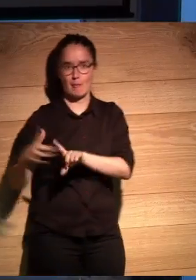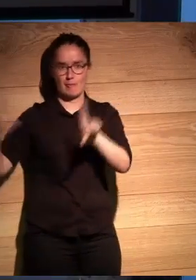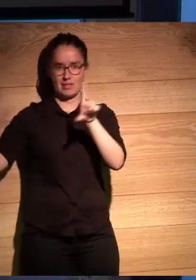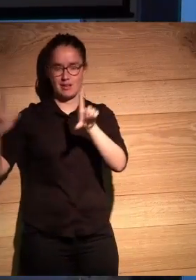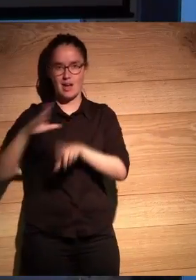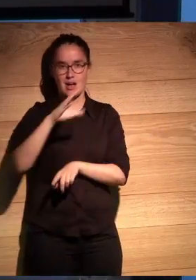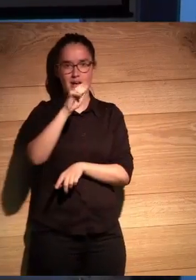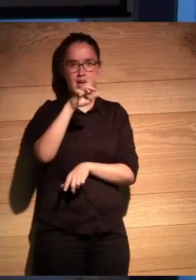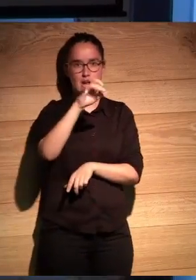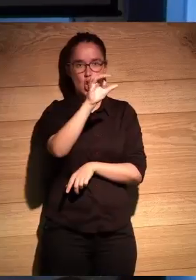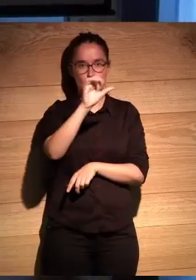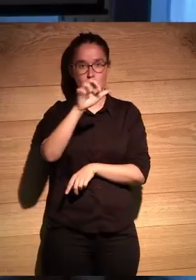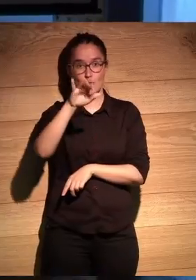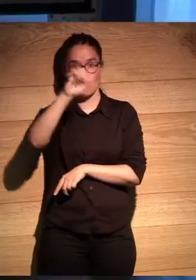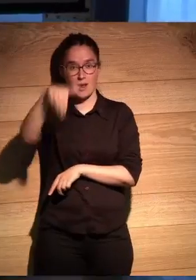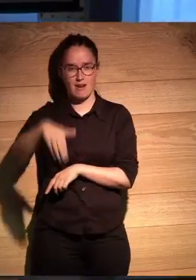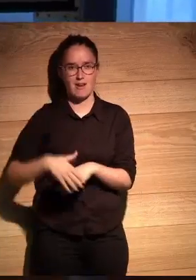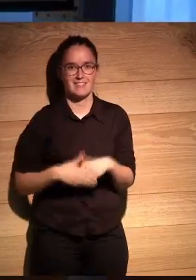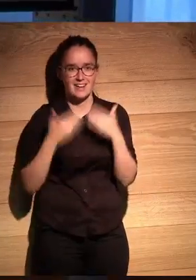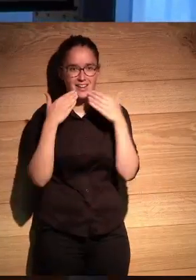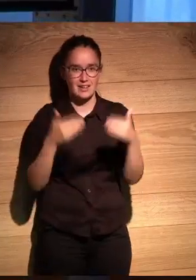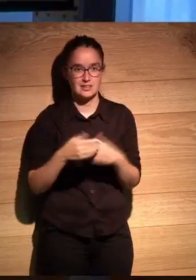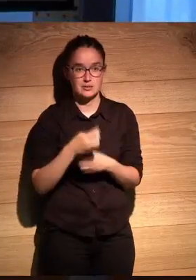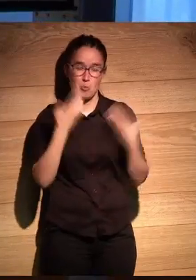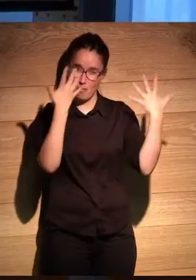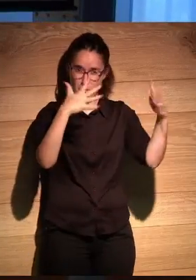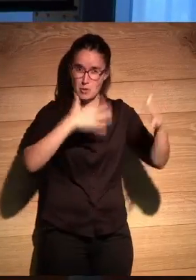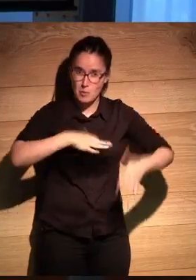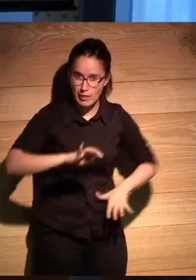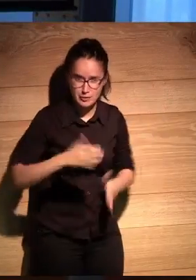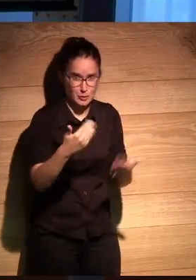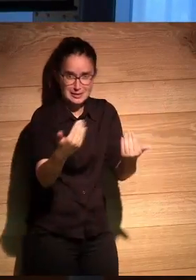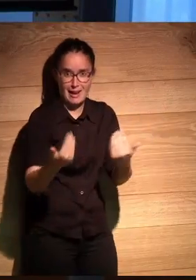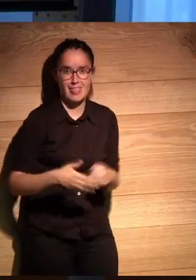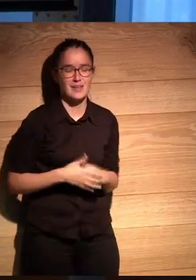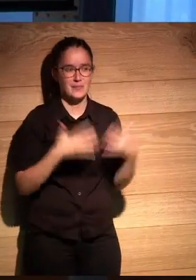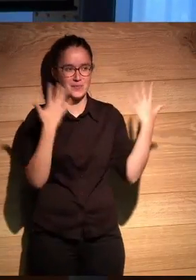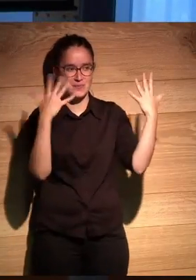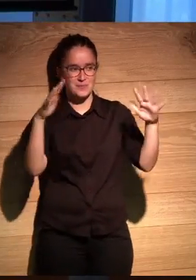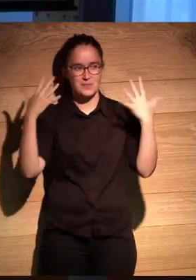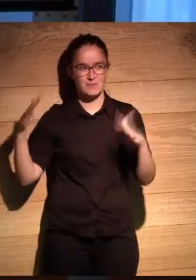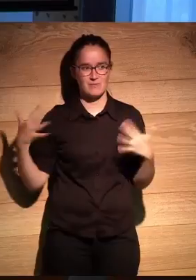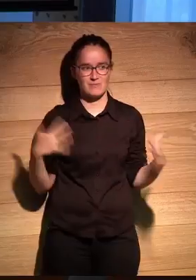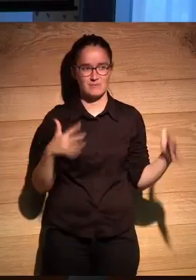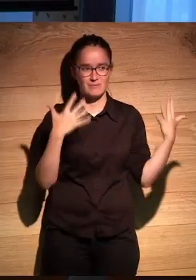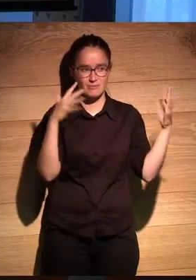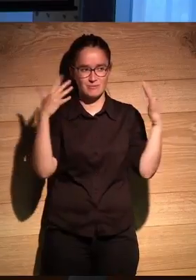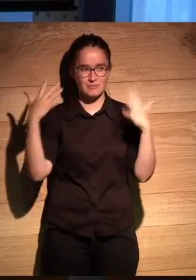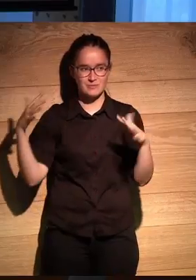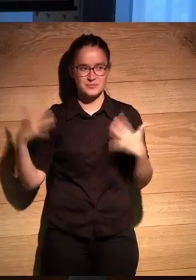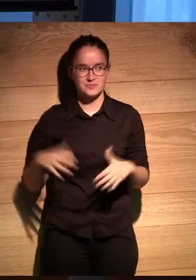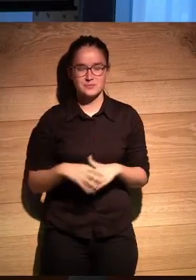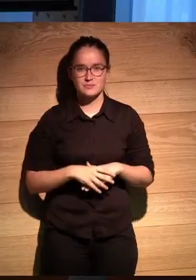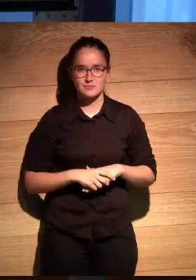y Rubén Mir. Gracias. Los podéis aplaudir, no pasa nada. Sí, hay una